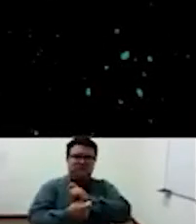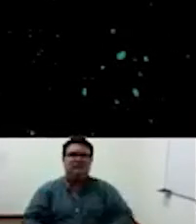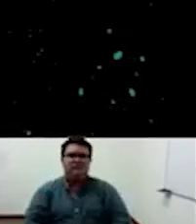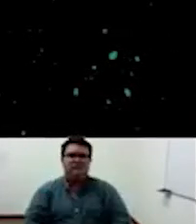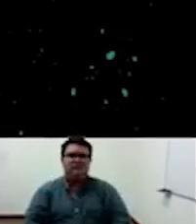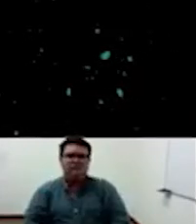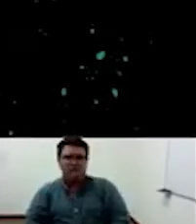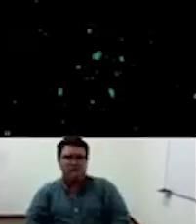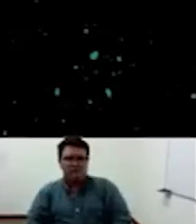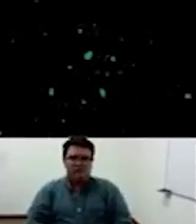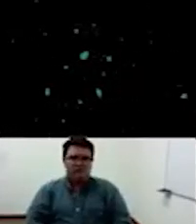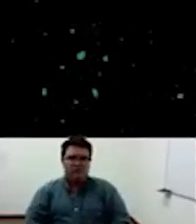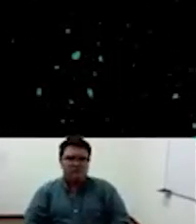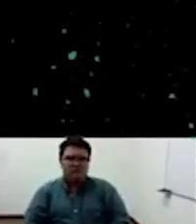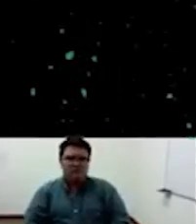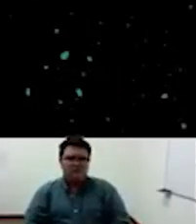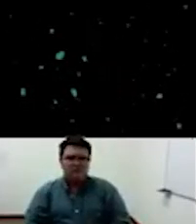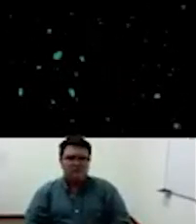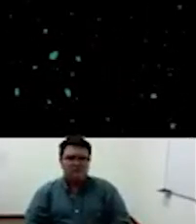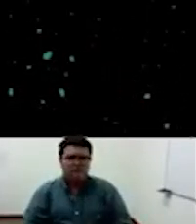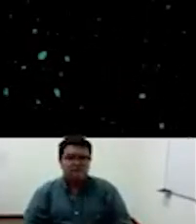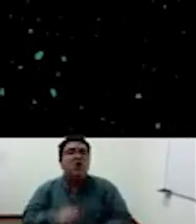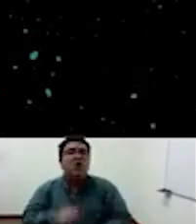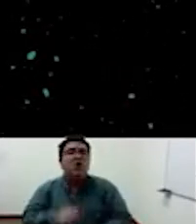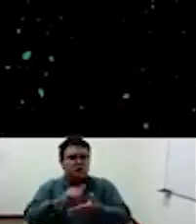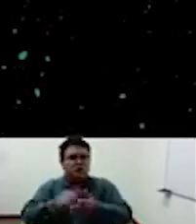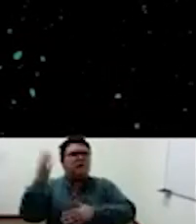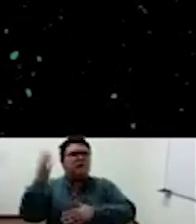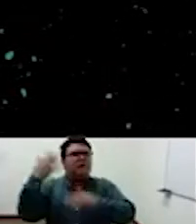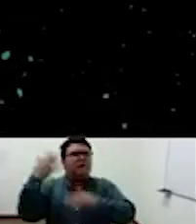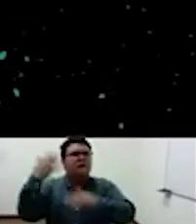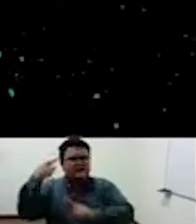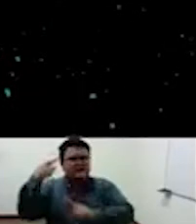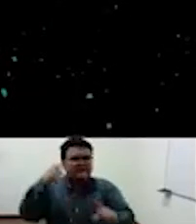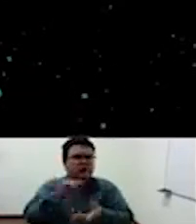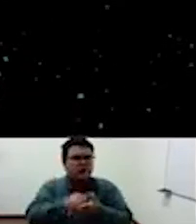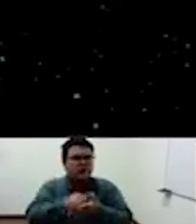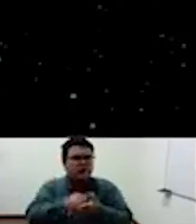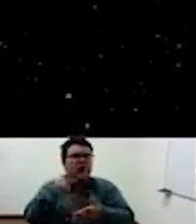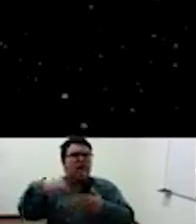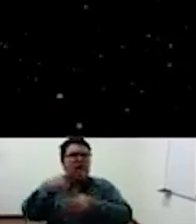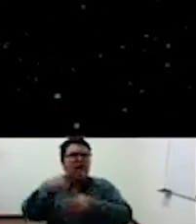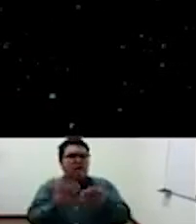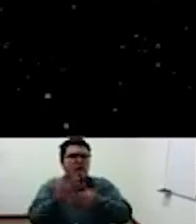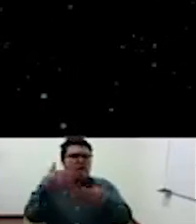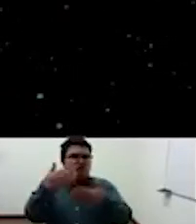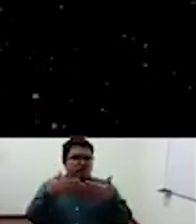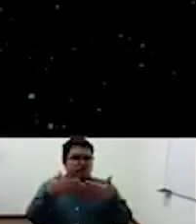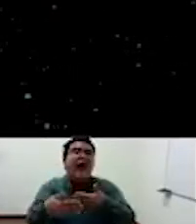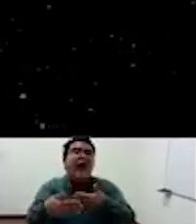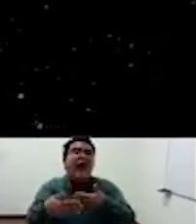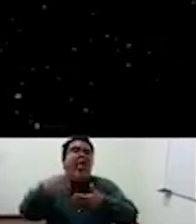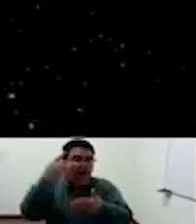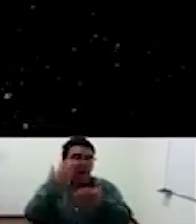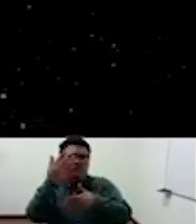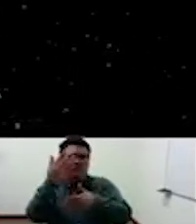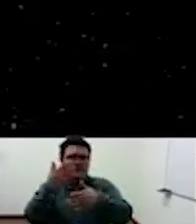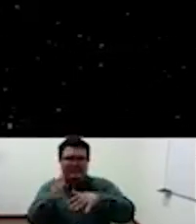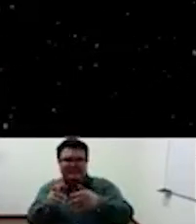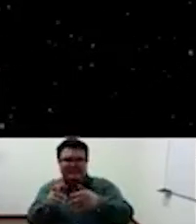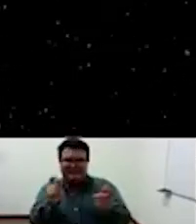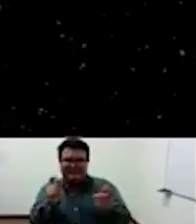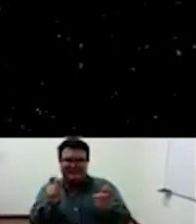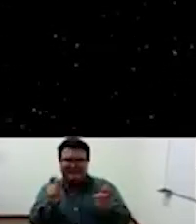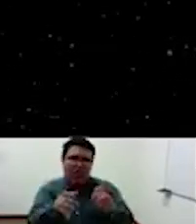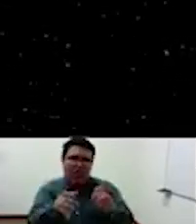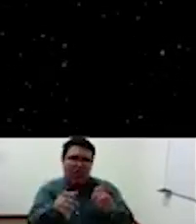porque en su momento lo que se buscaba también con la posmodernidad era superar la modernidad cierto que no se logró dice enrique duzel